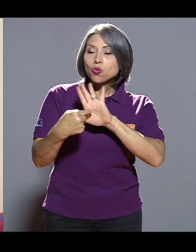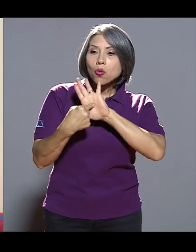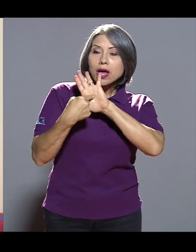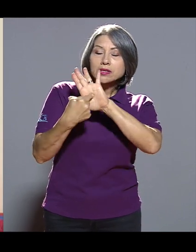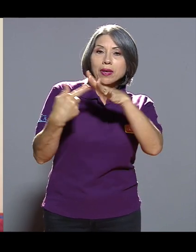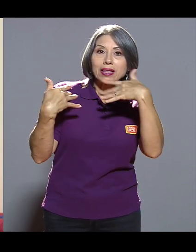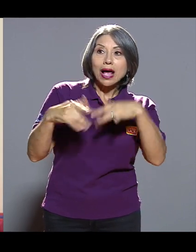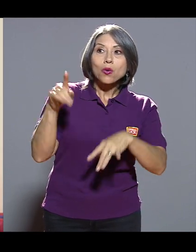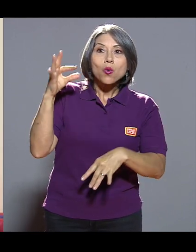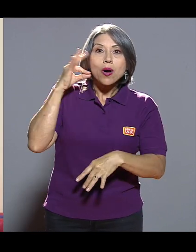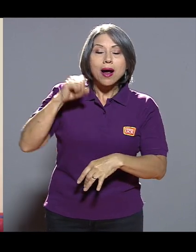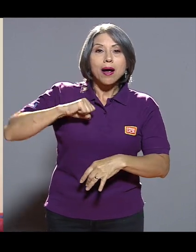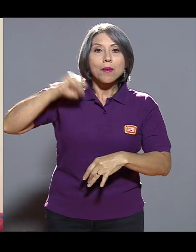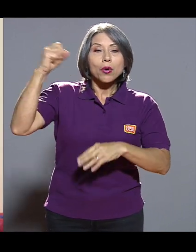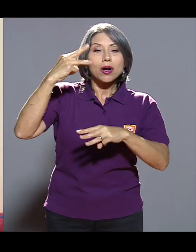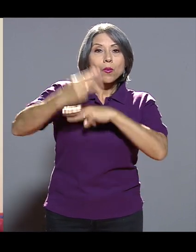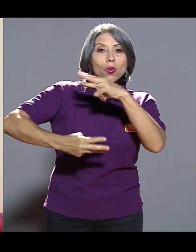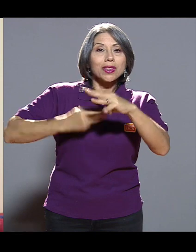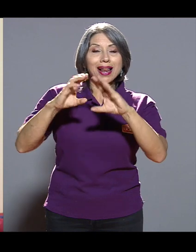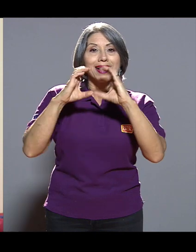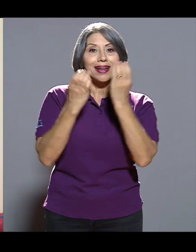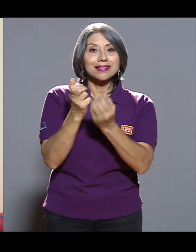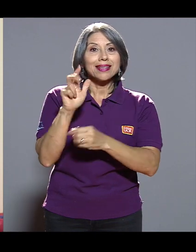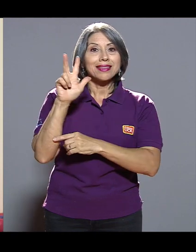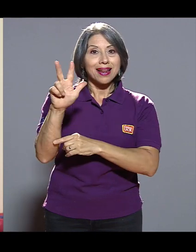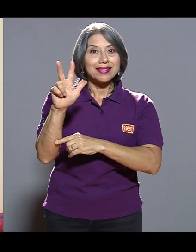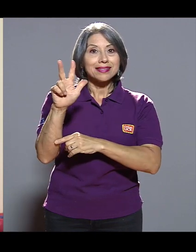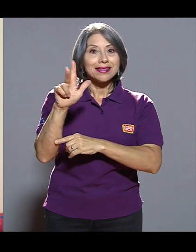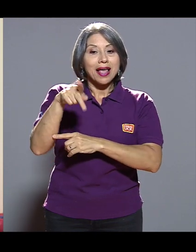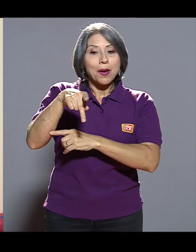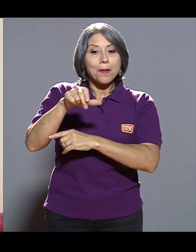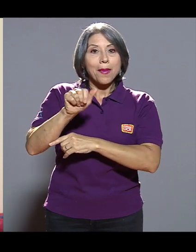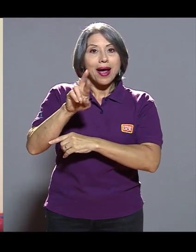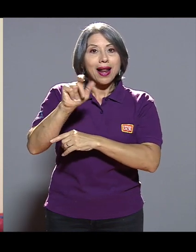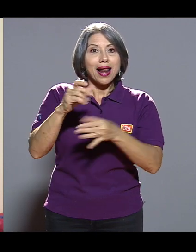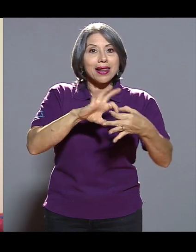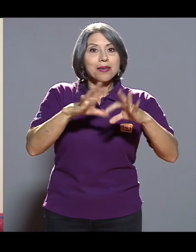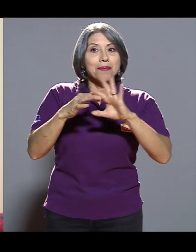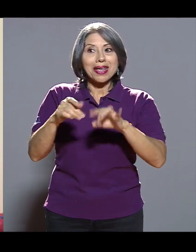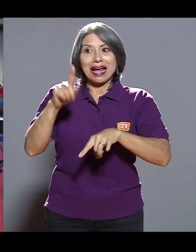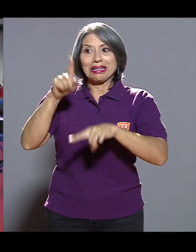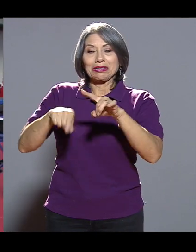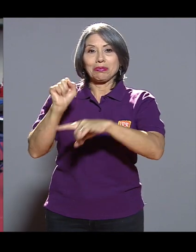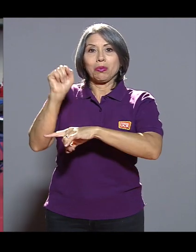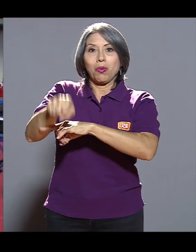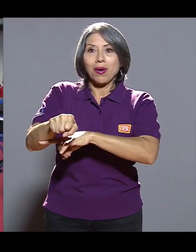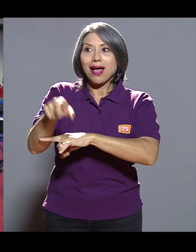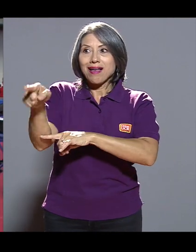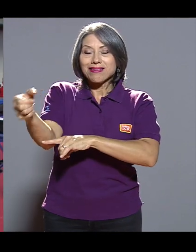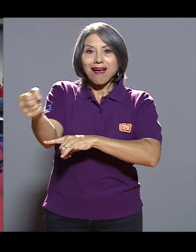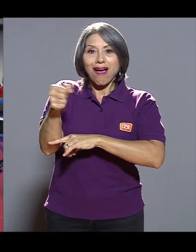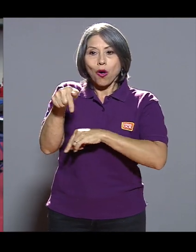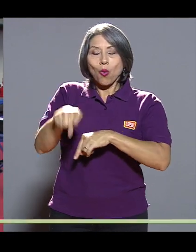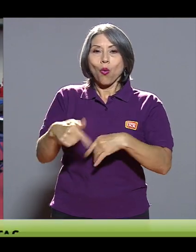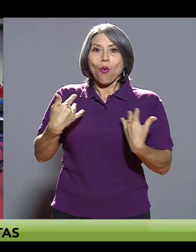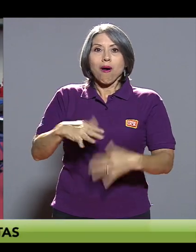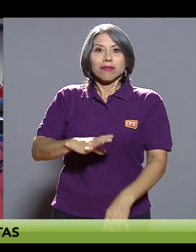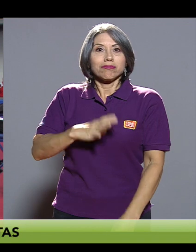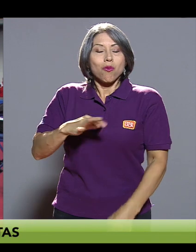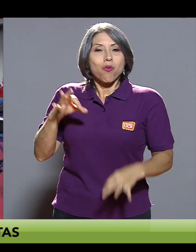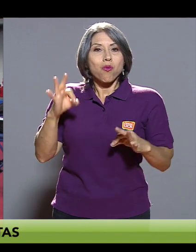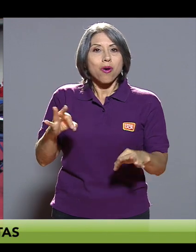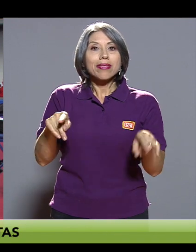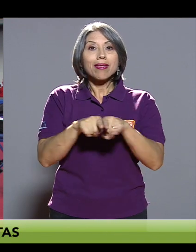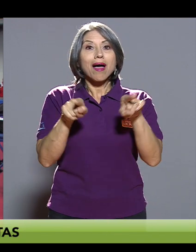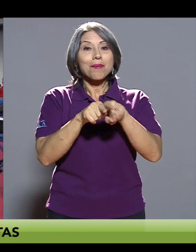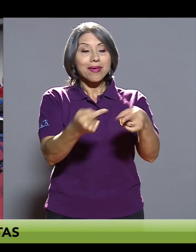campeona mundial en clase 3 y paralímpica prácticamente invencible y solo tenerla aquí a ella es un lujo. Aparte viene, por ejemplo,